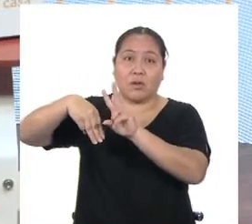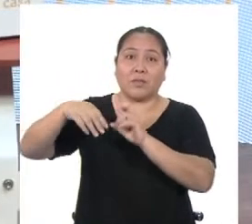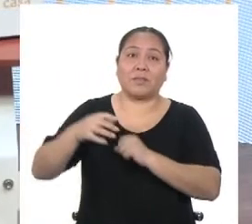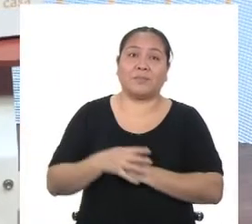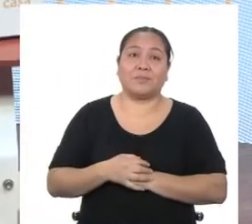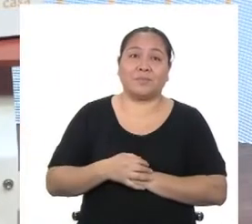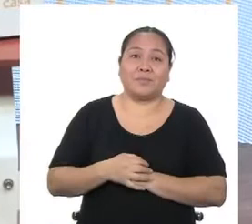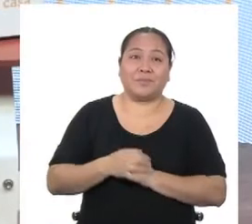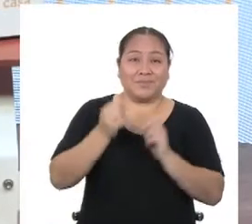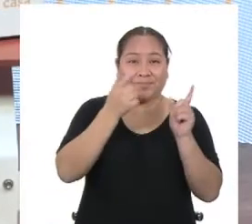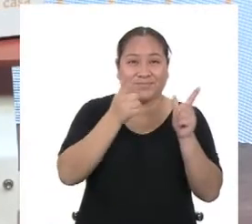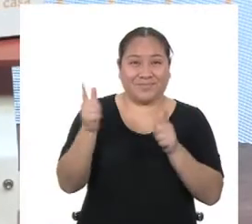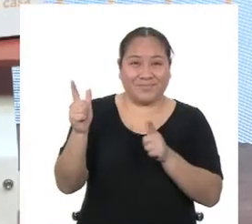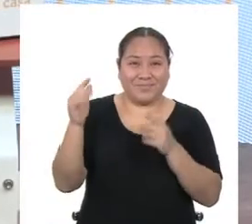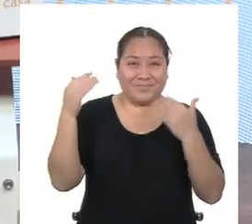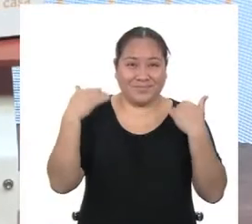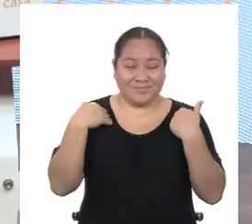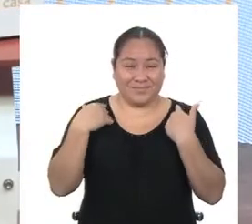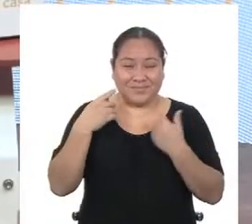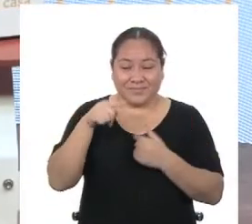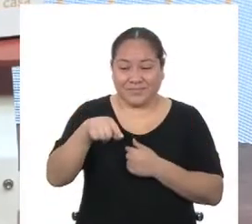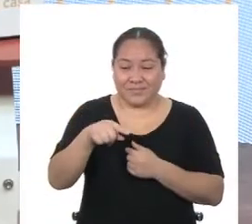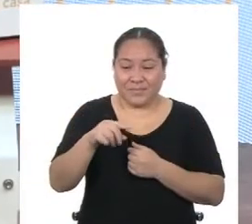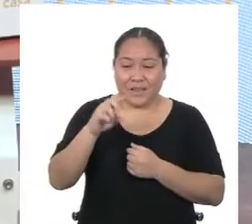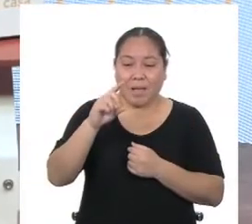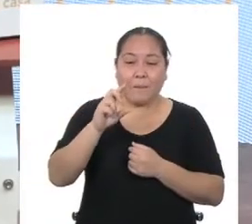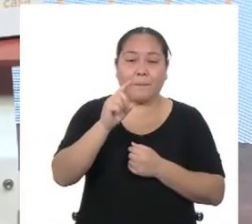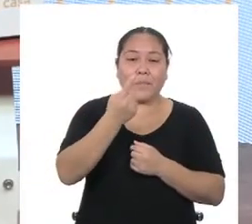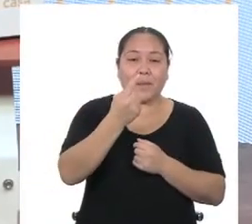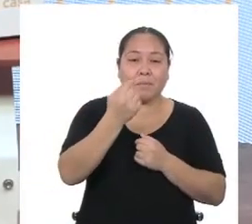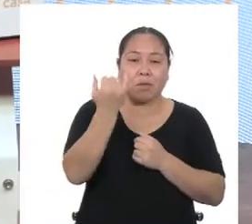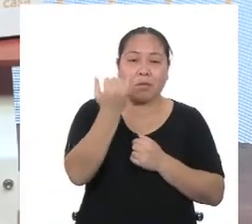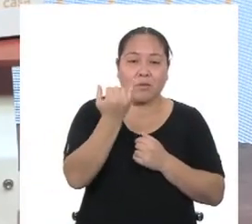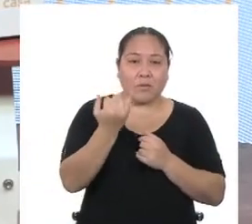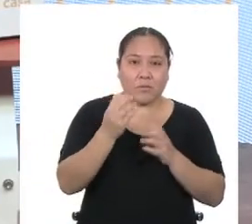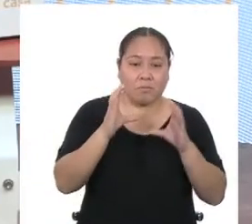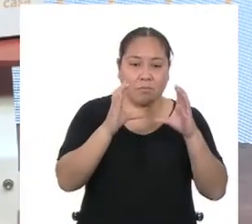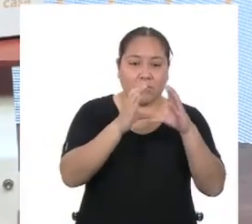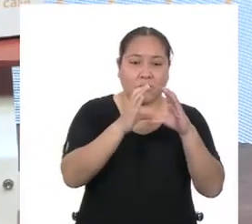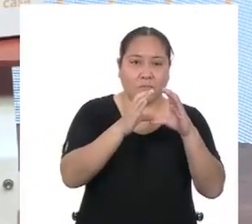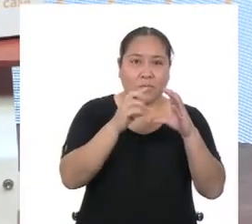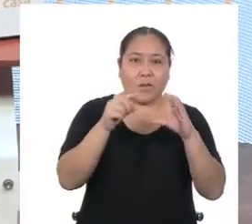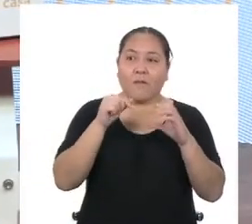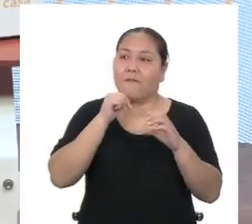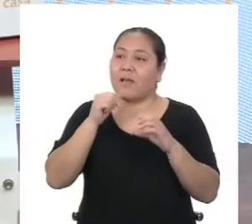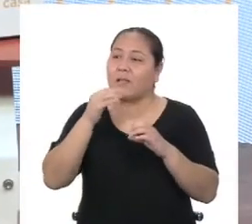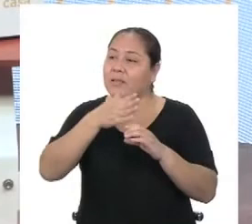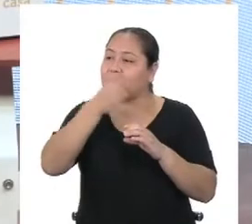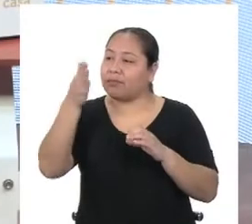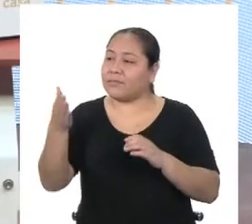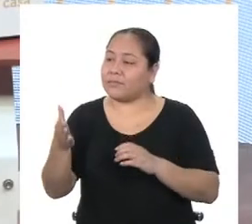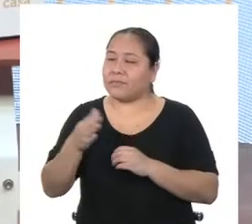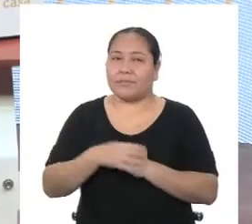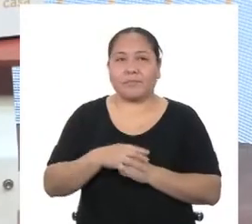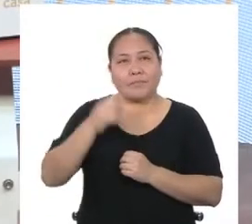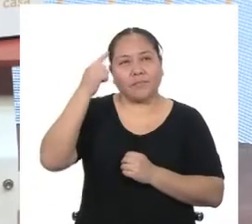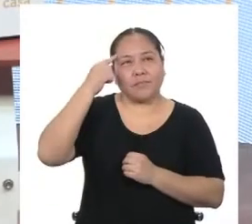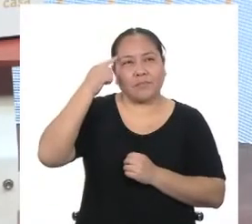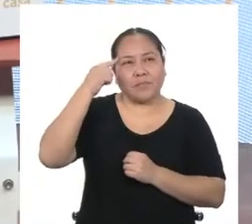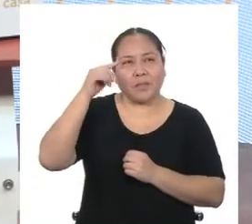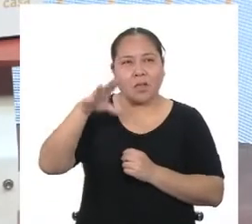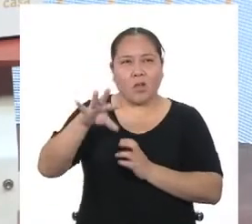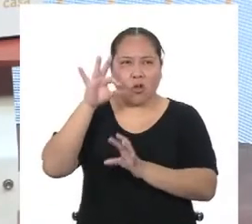¡Listo! Ya tenemos el área de la primera figura, o sea, del primer bío huerto. Nos falta la siguiente. Creo que podemos